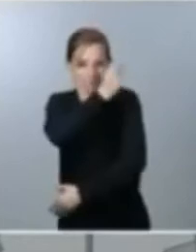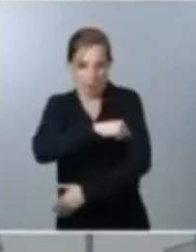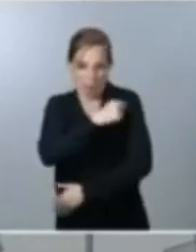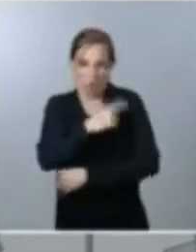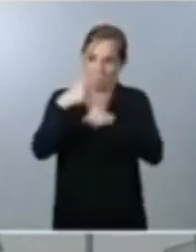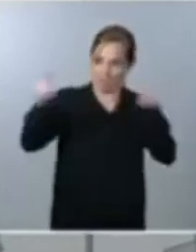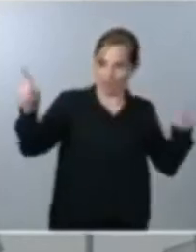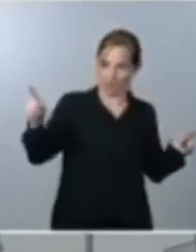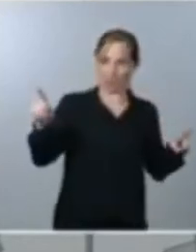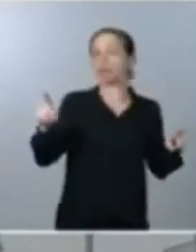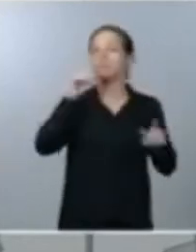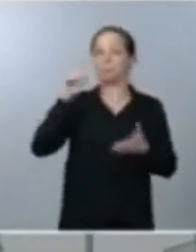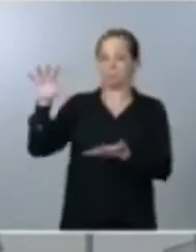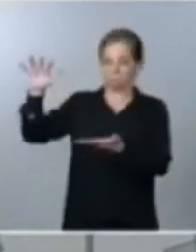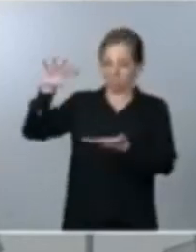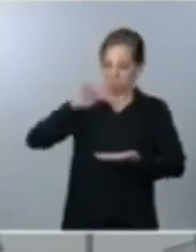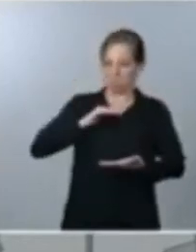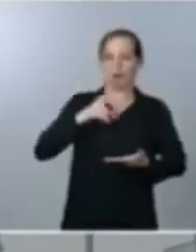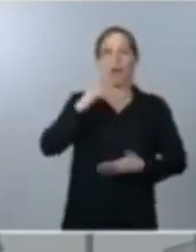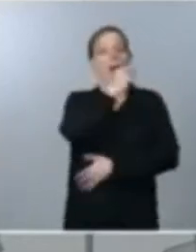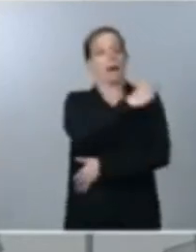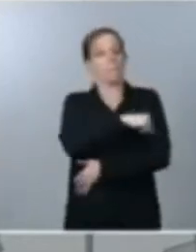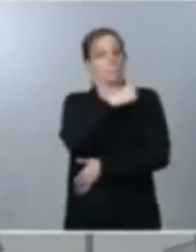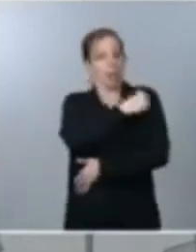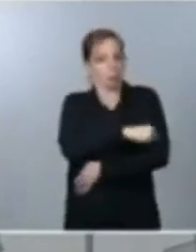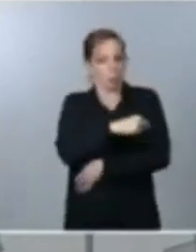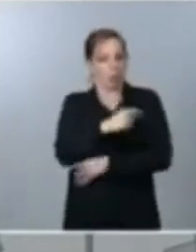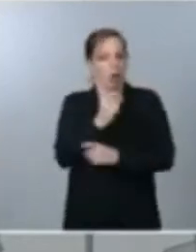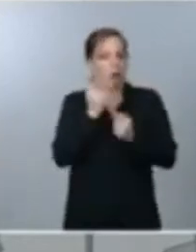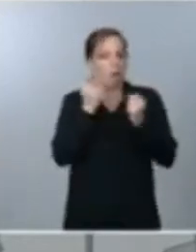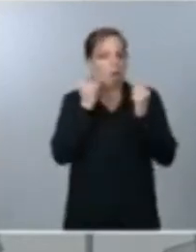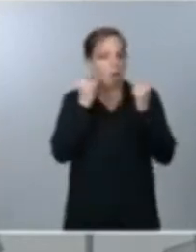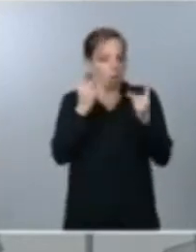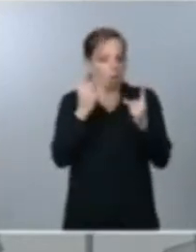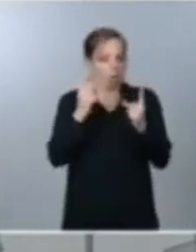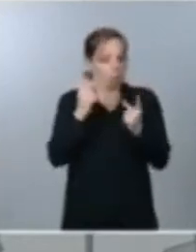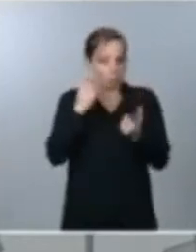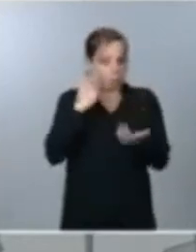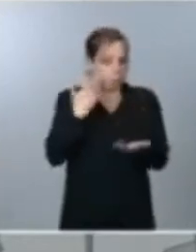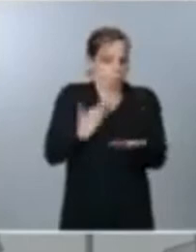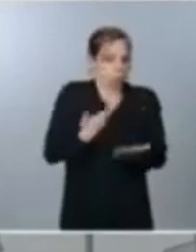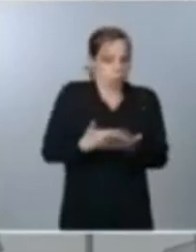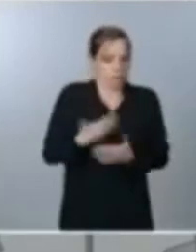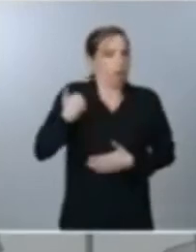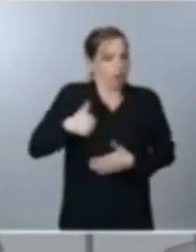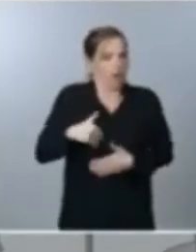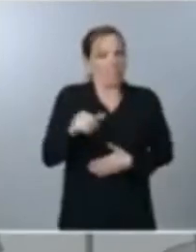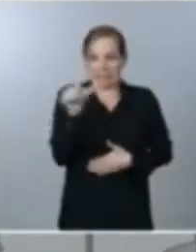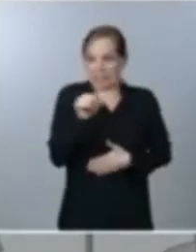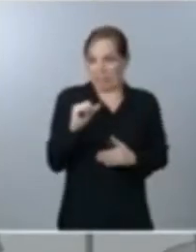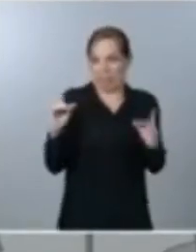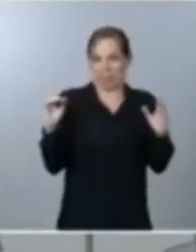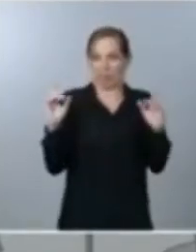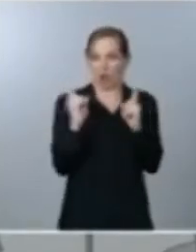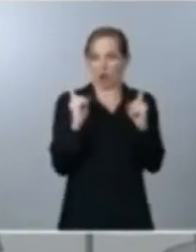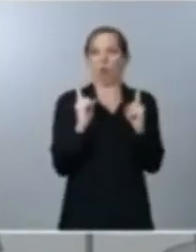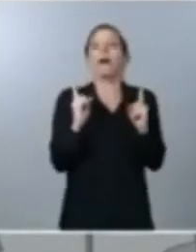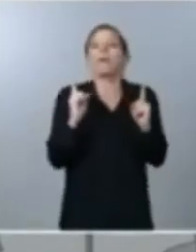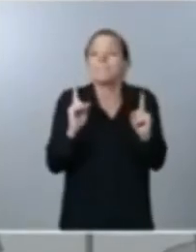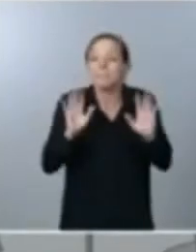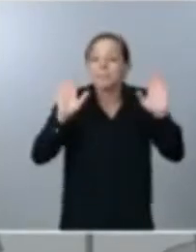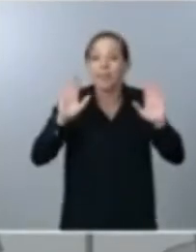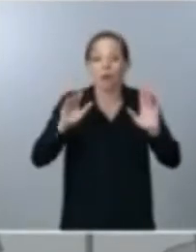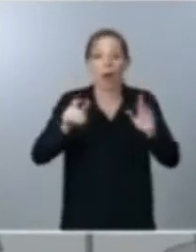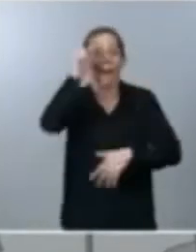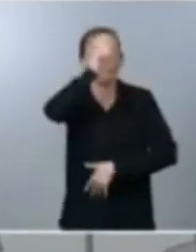descubierta por la ciencia en cuestión de como hemos visto de semanas pero la vacunación va a ser un proceso que dure meses y por tanto